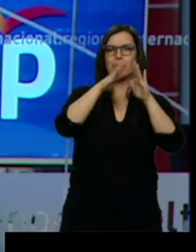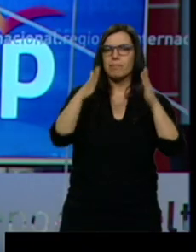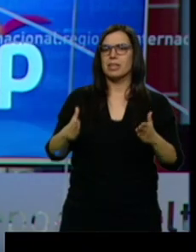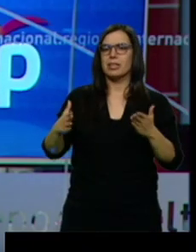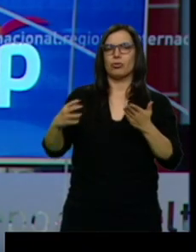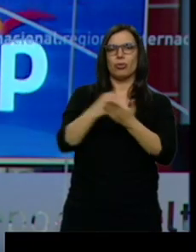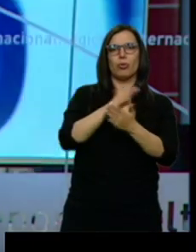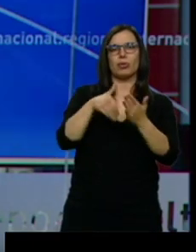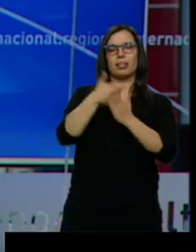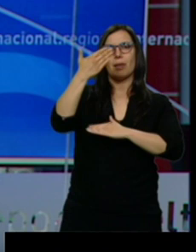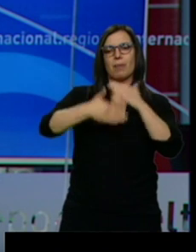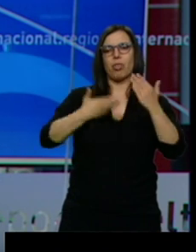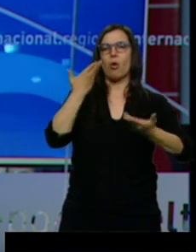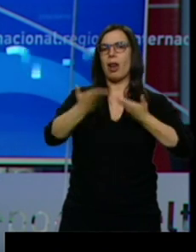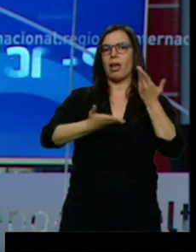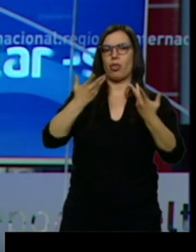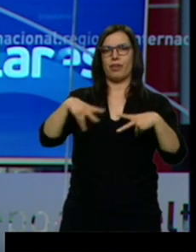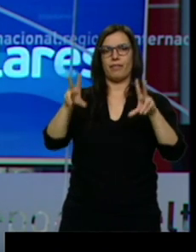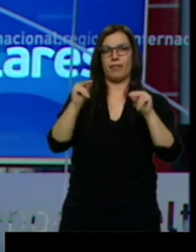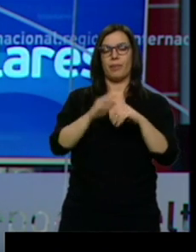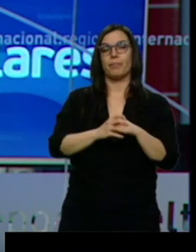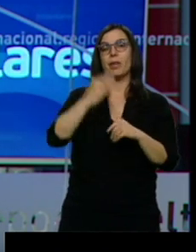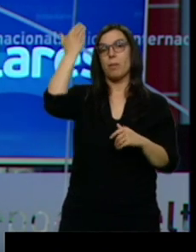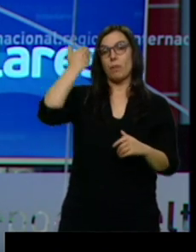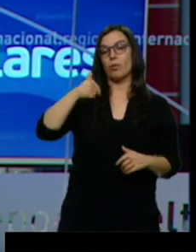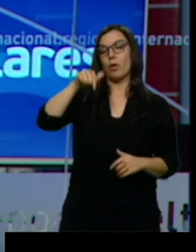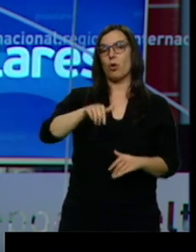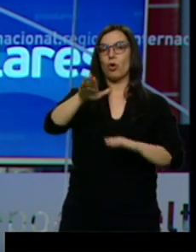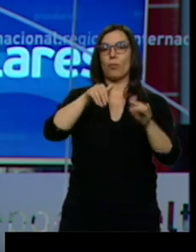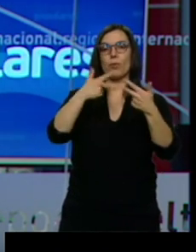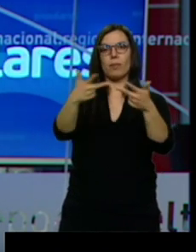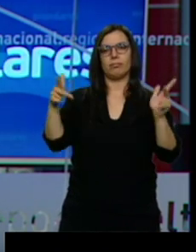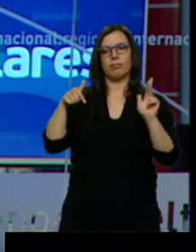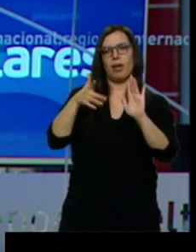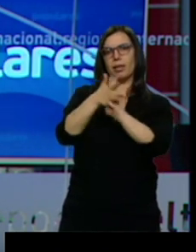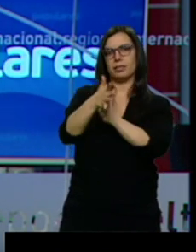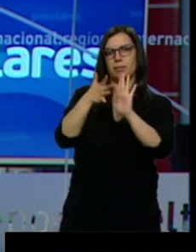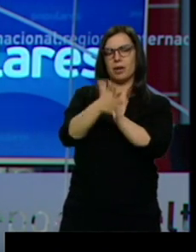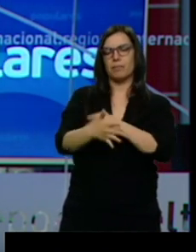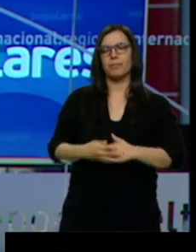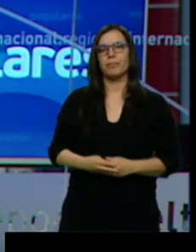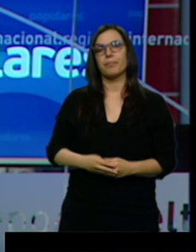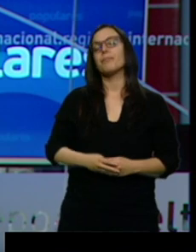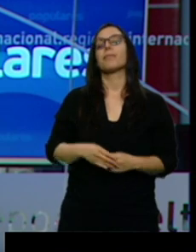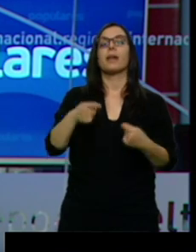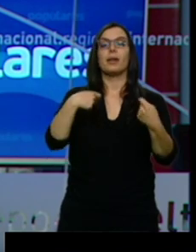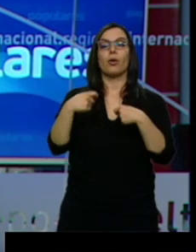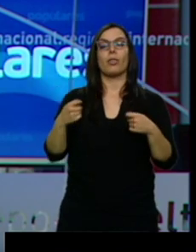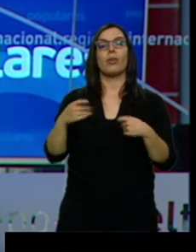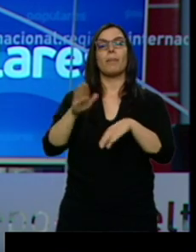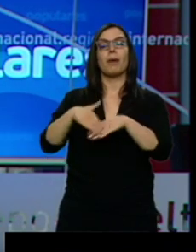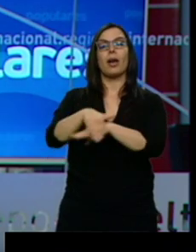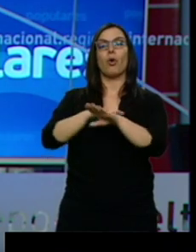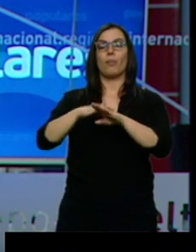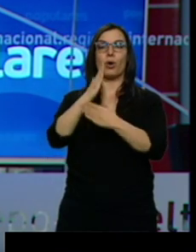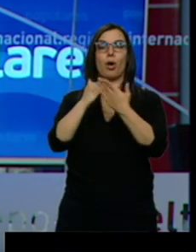Para hoy ha convocado Pablo Fernández una rueda de prensa en la que dará explicaciones. Y en las negociaciones por el gobierno autonómico, el PP sigue